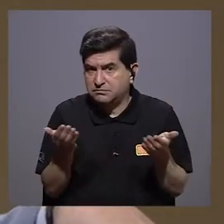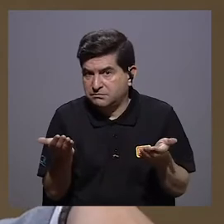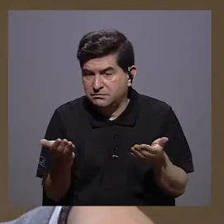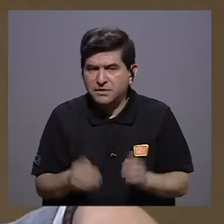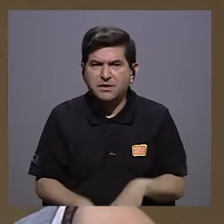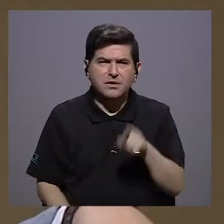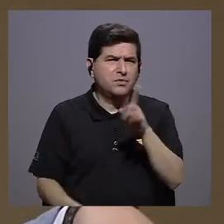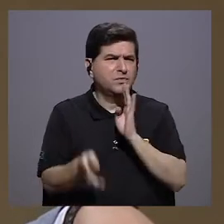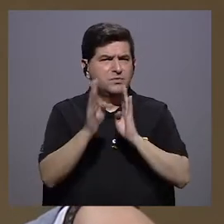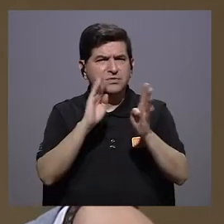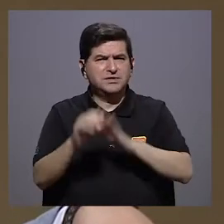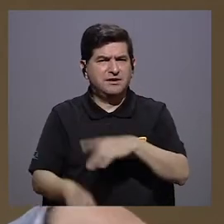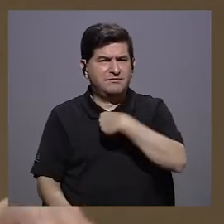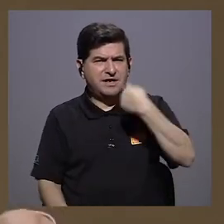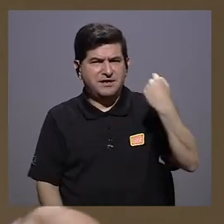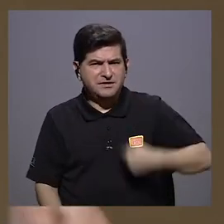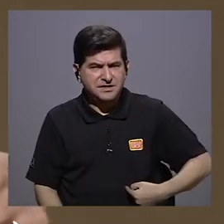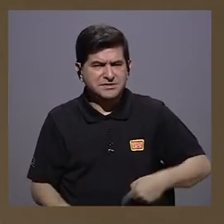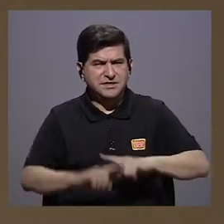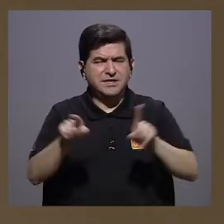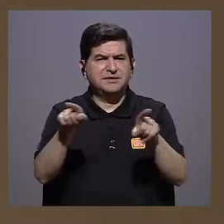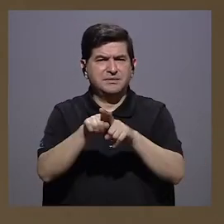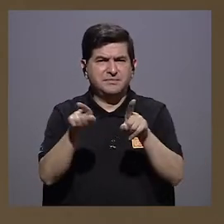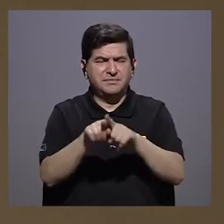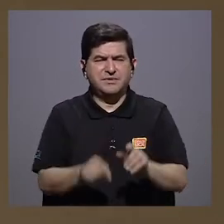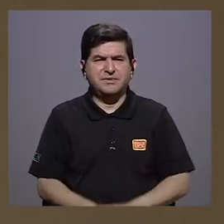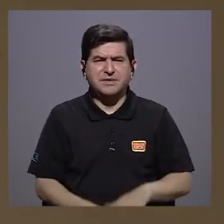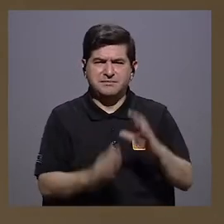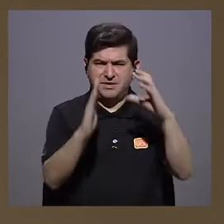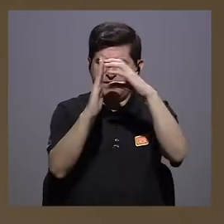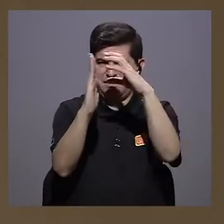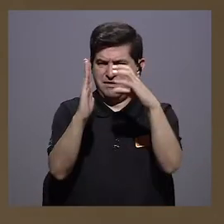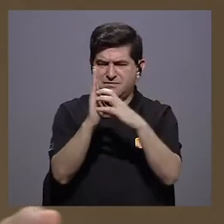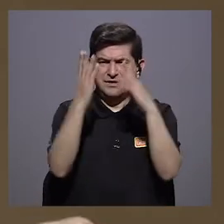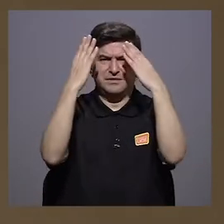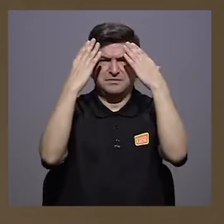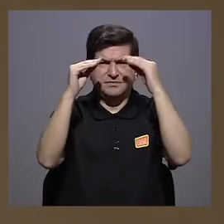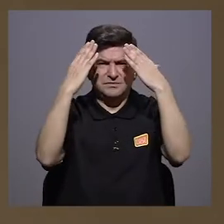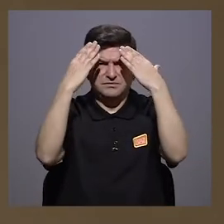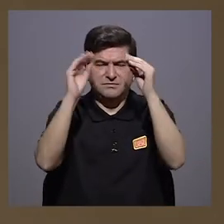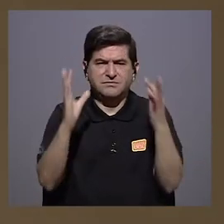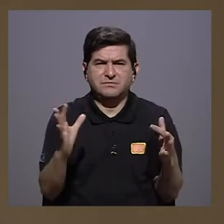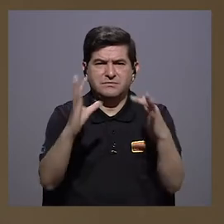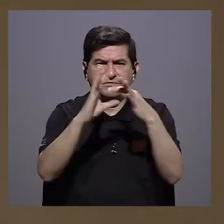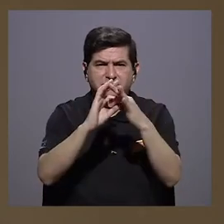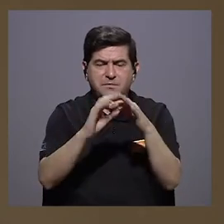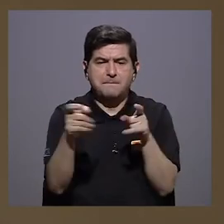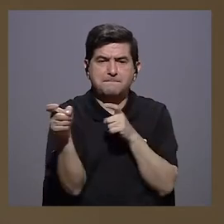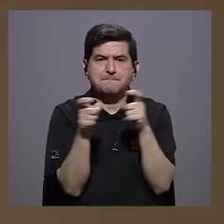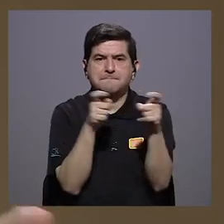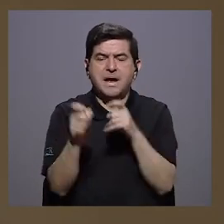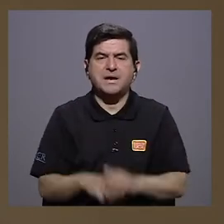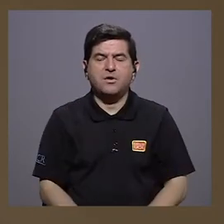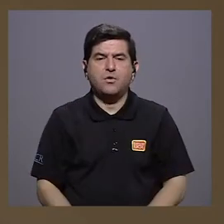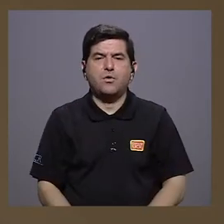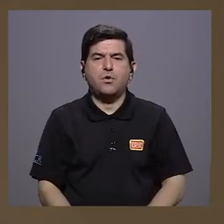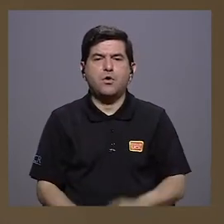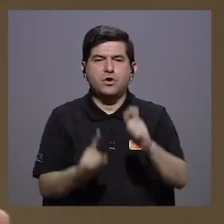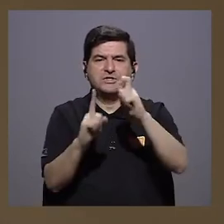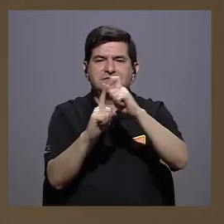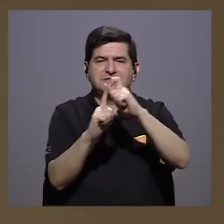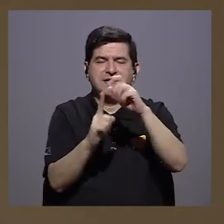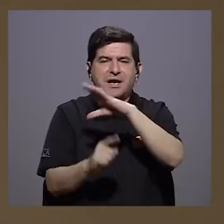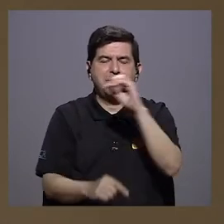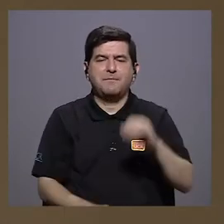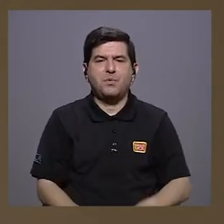Usted ha hablado mucho sobre China, pero también nos ha puesto en muchos textos información alrededor de cómo lo manejó Singapur y también Taiwán.